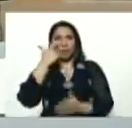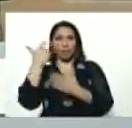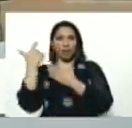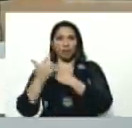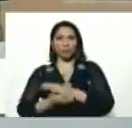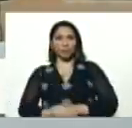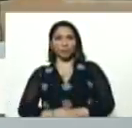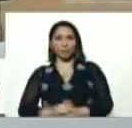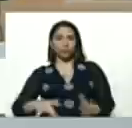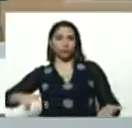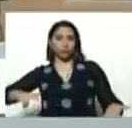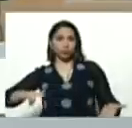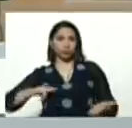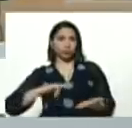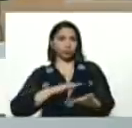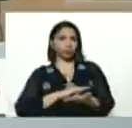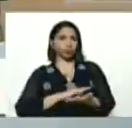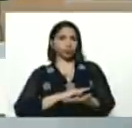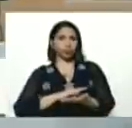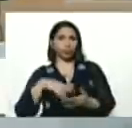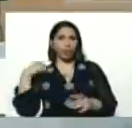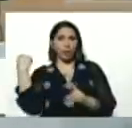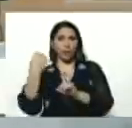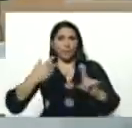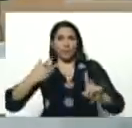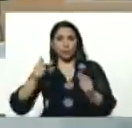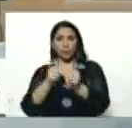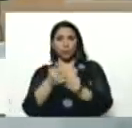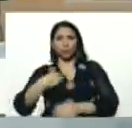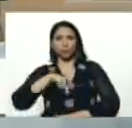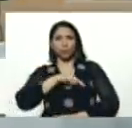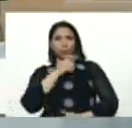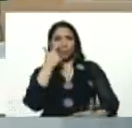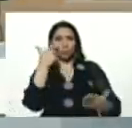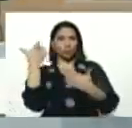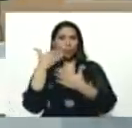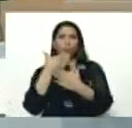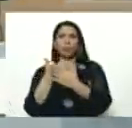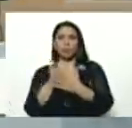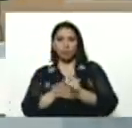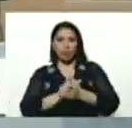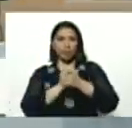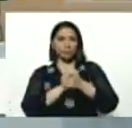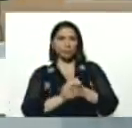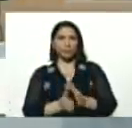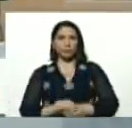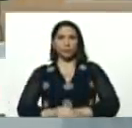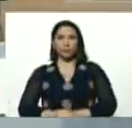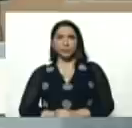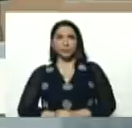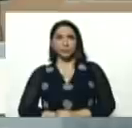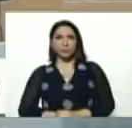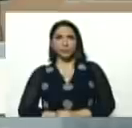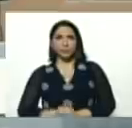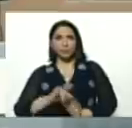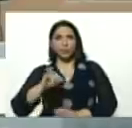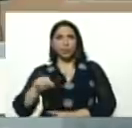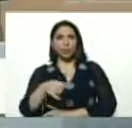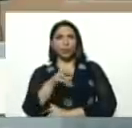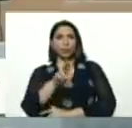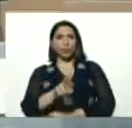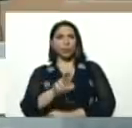Amazonas, con nosotros, Miguel Rodríguez, gracias compañero, Miguel Rodríguez, señor Julio Chávez,